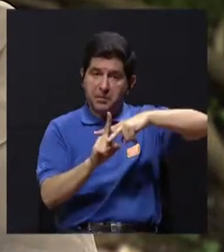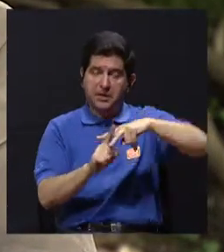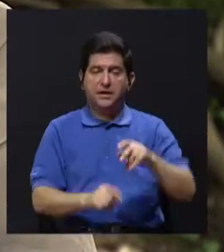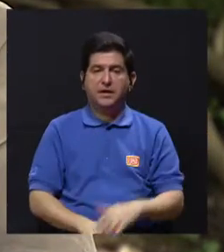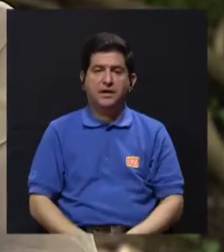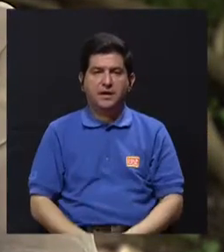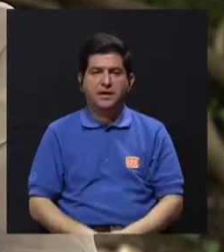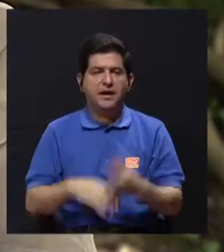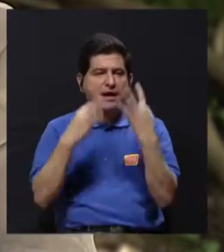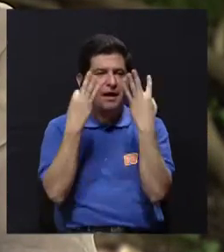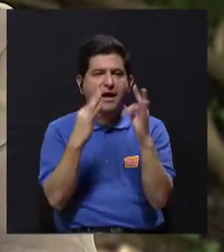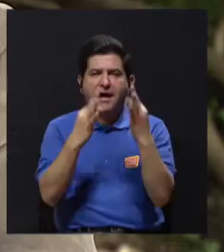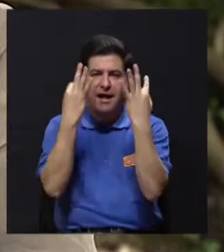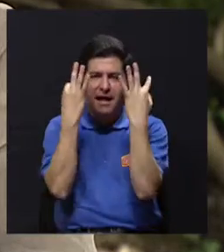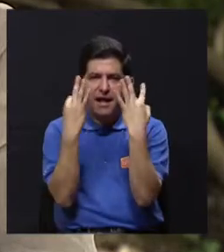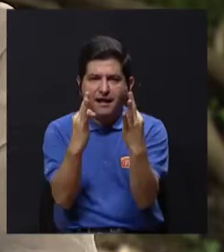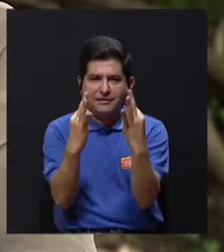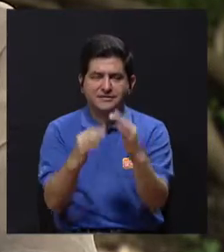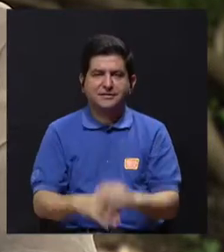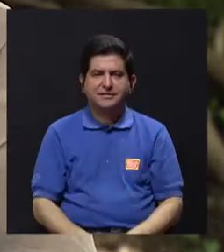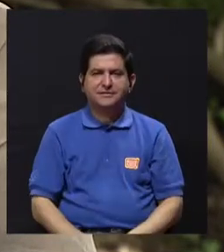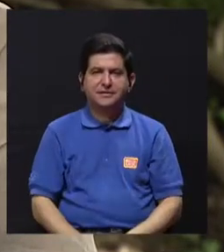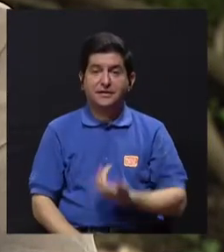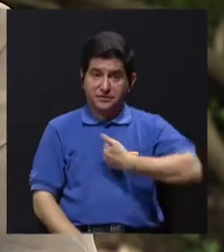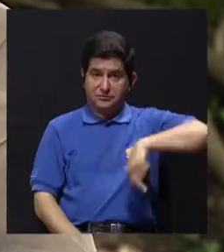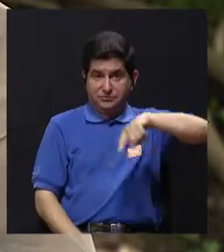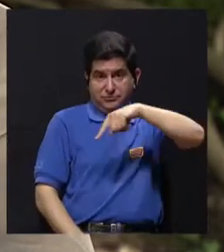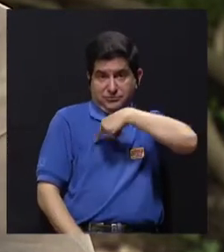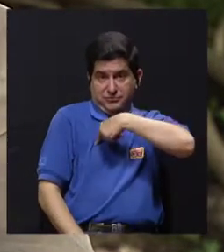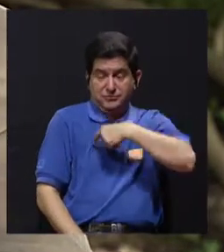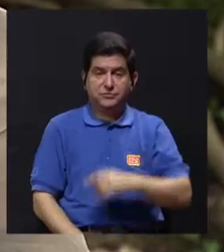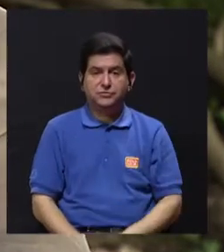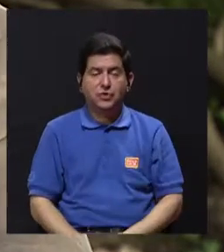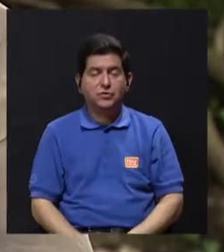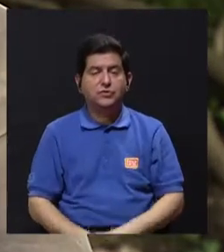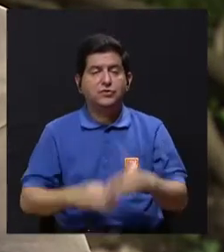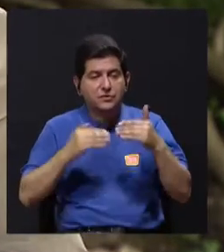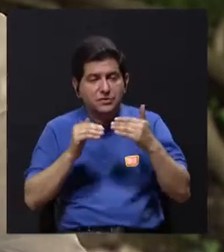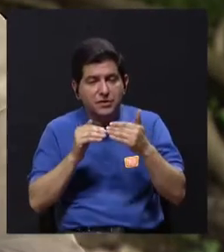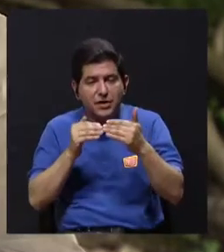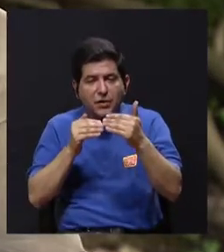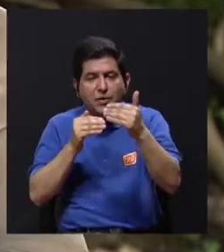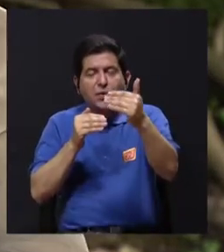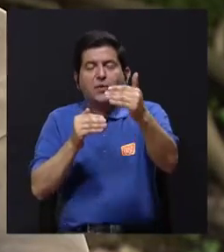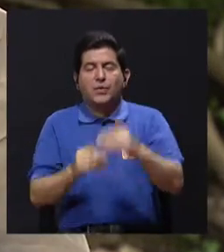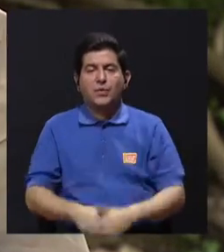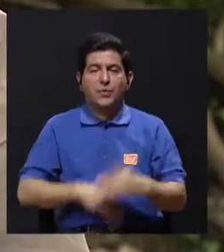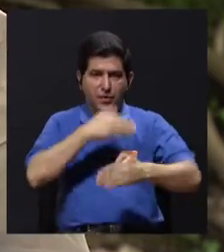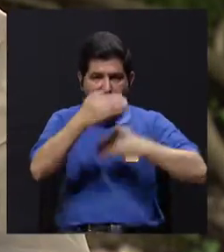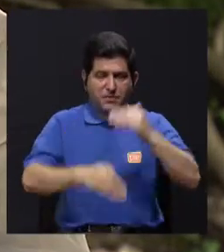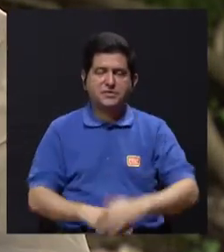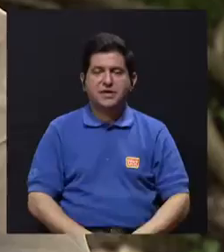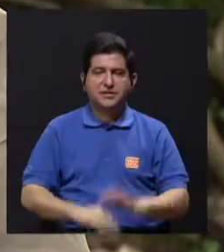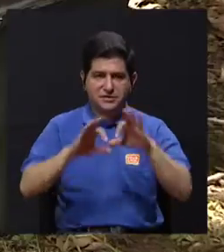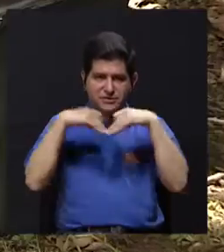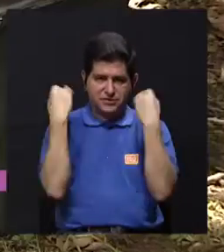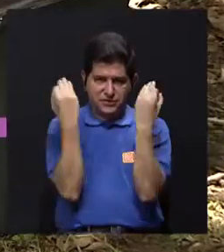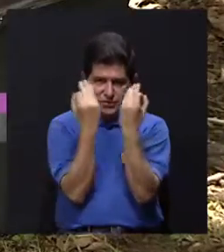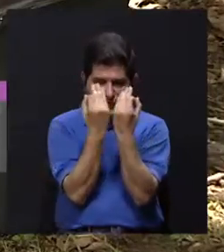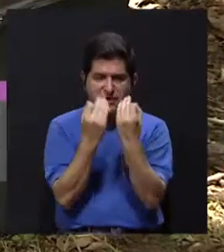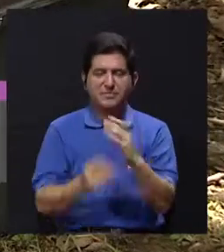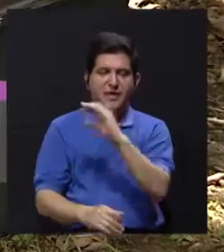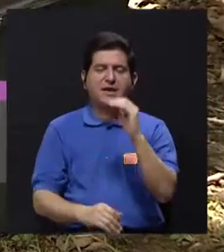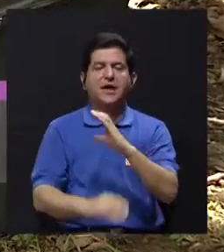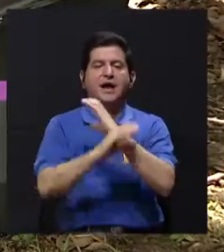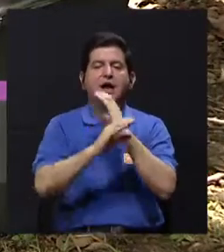cuando tratamos de alargar esos procesos de Familia o cuidadores